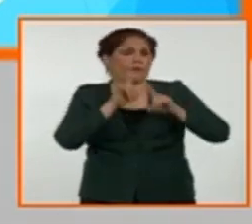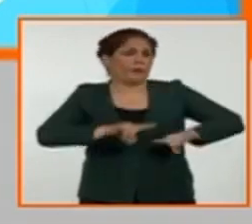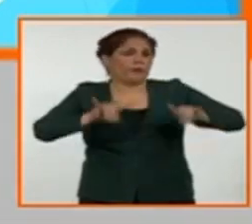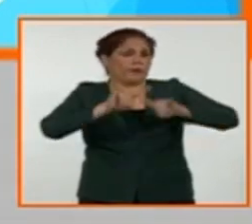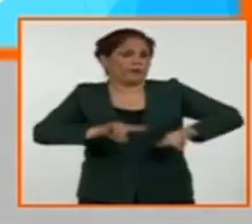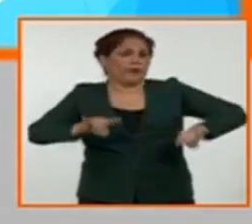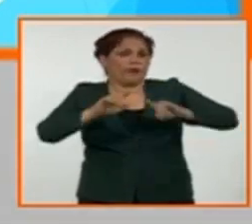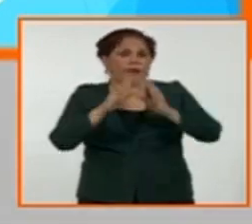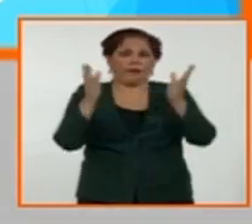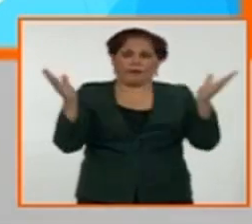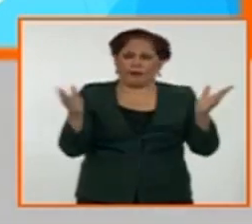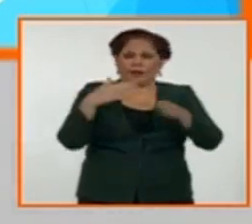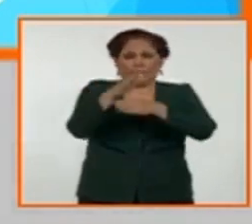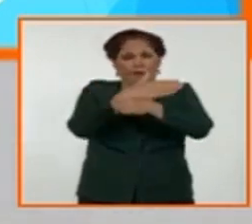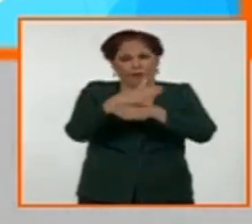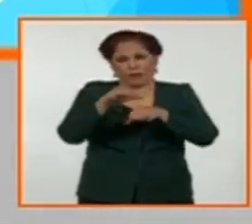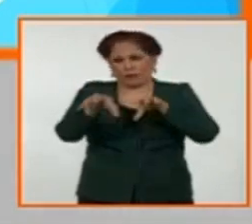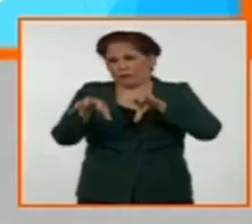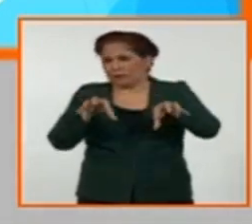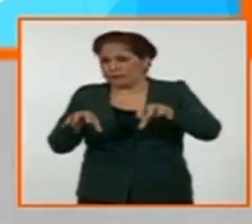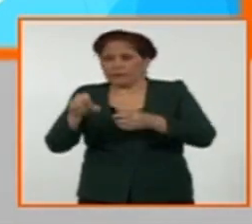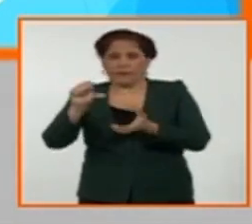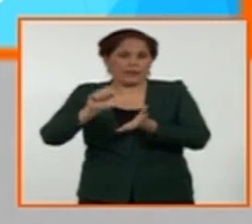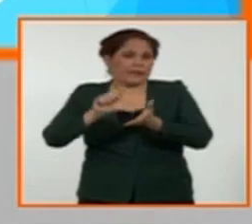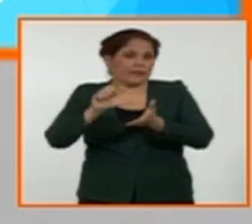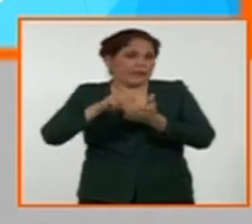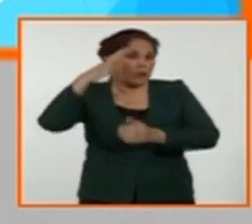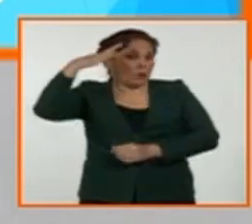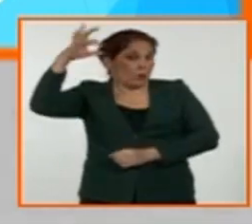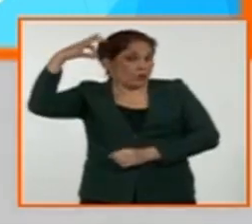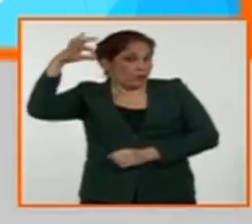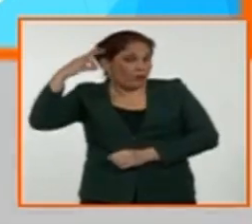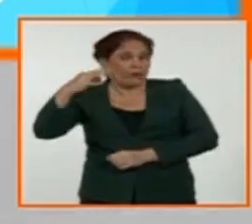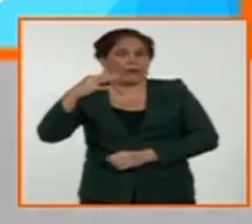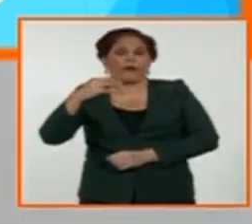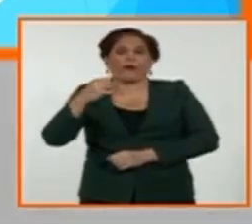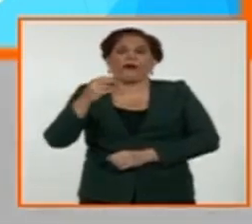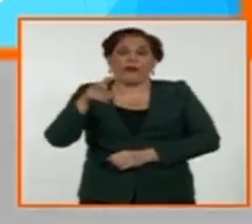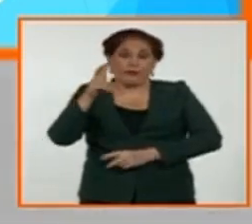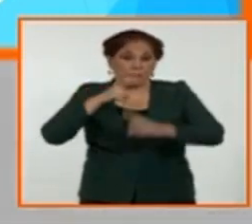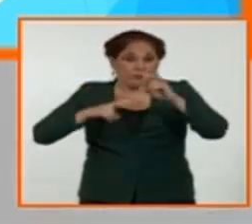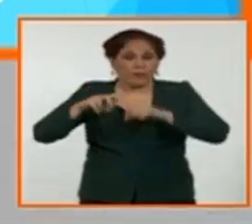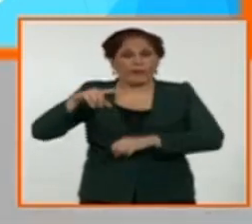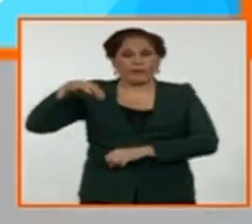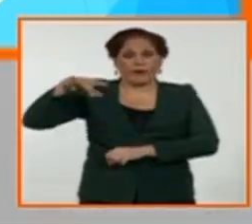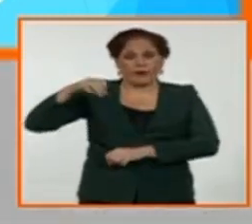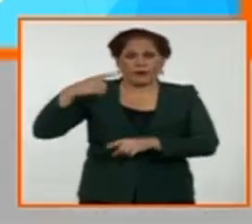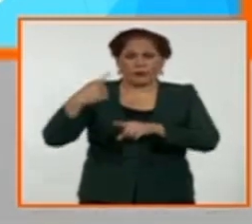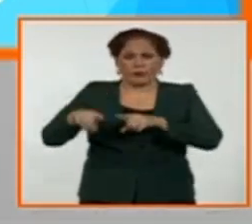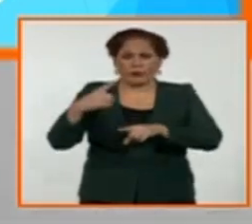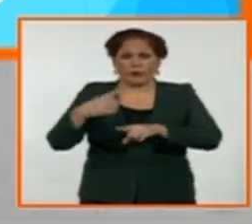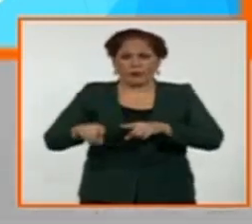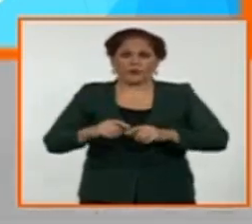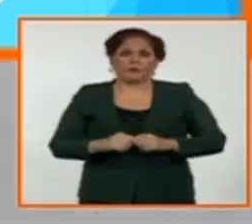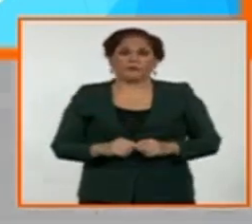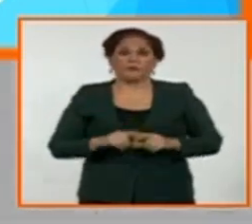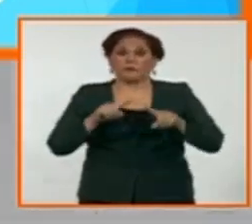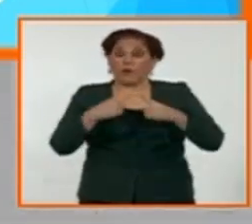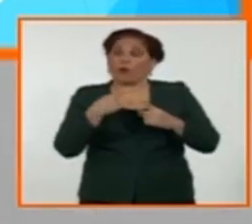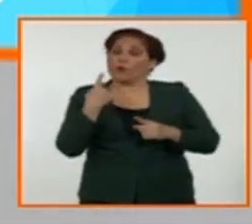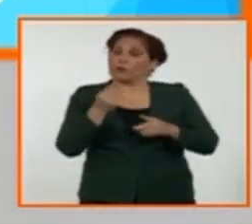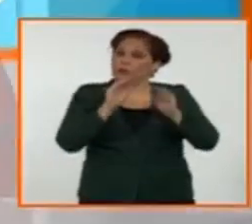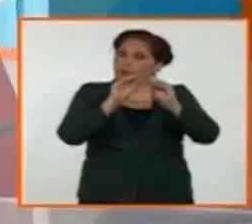diferentes centros, el Centro de Investigaciones Psicológicas y Sociológicas, CEPRODESO desde Pinar del Río. Pero también convocamos